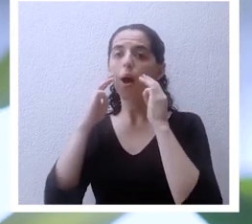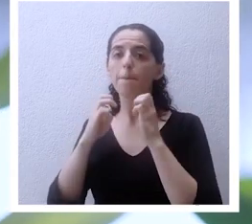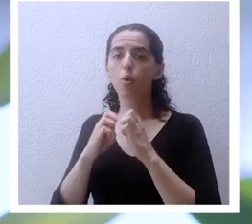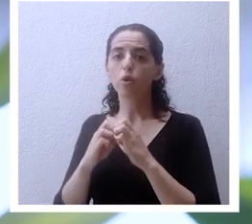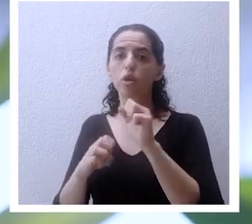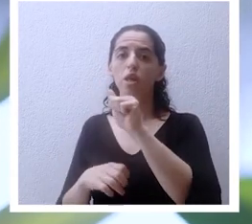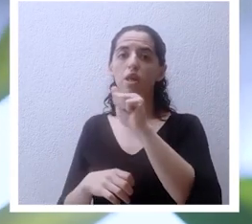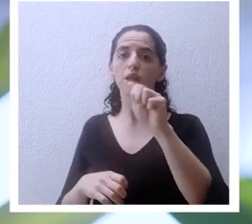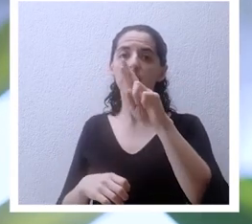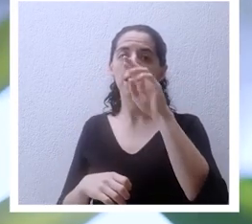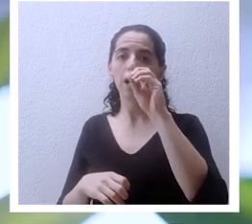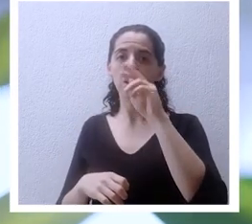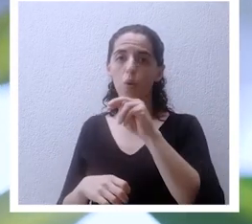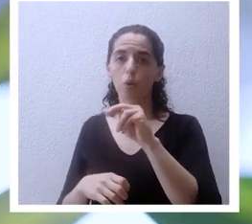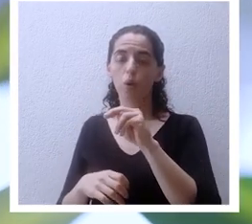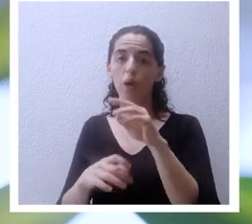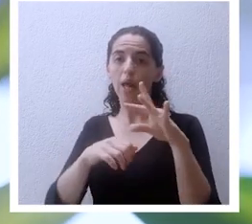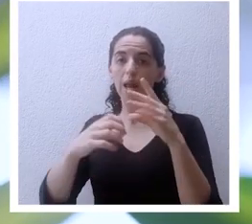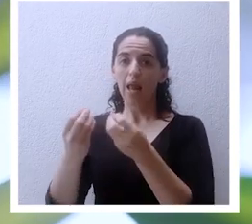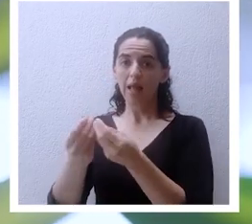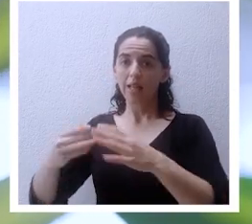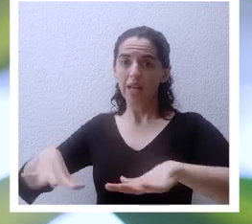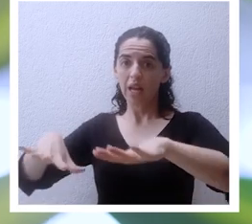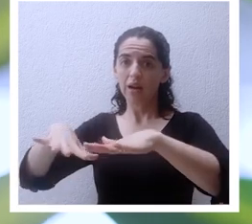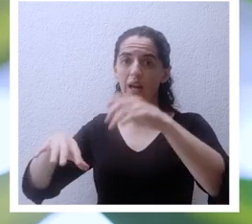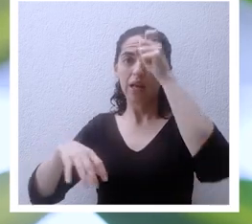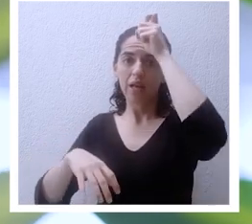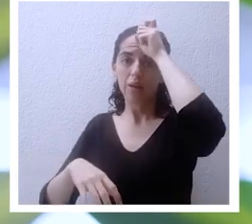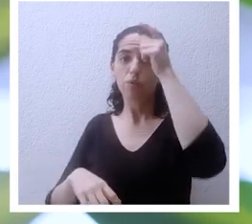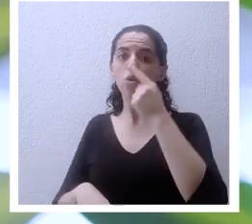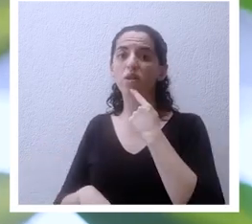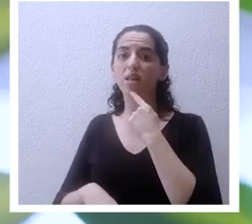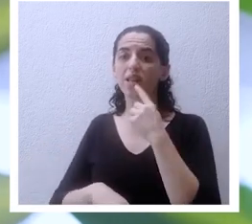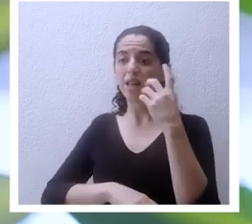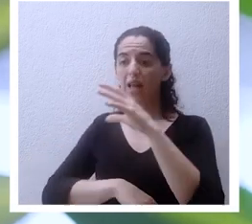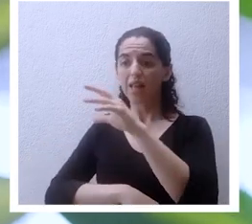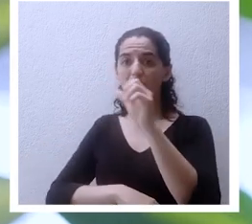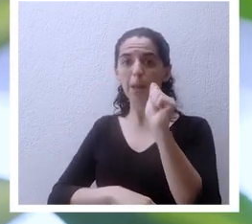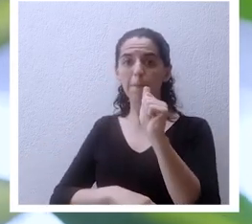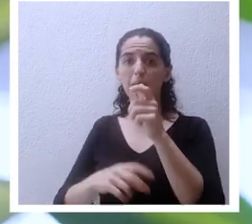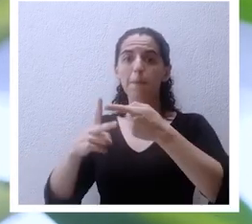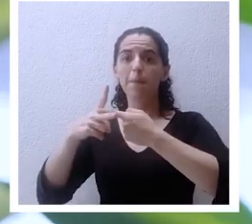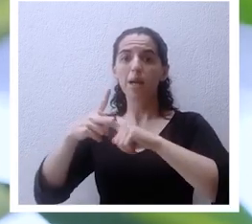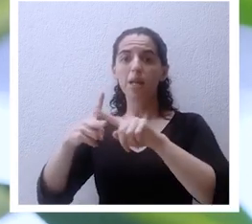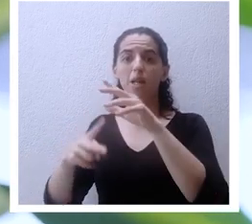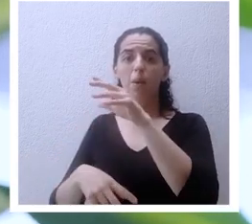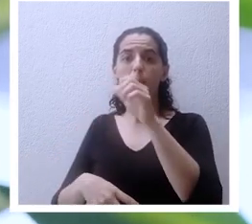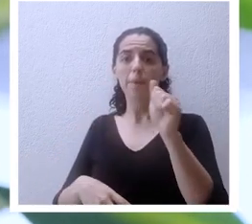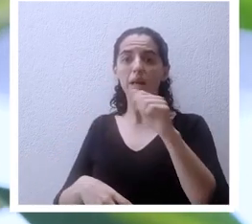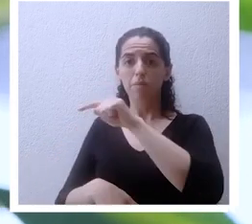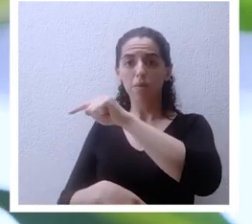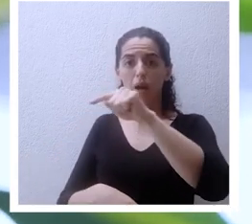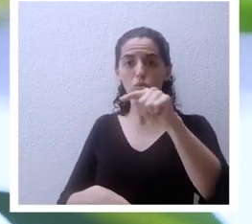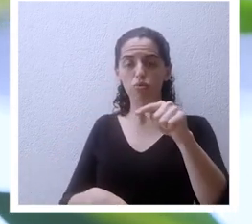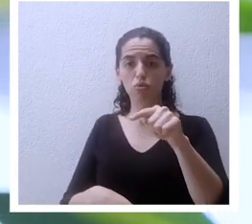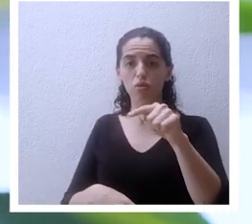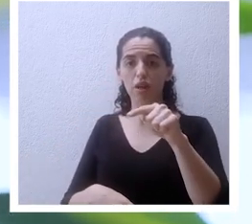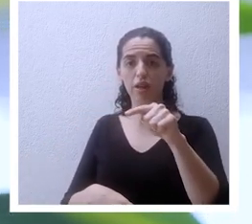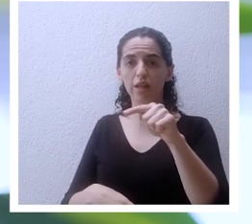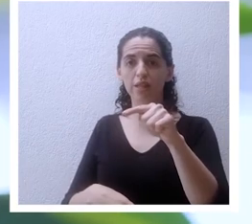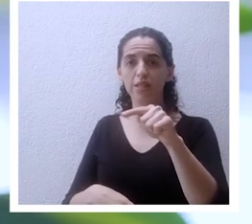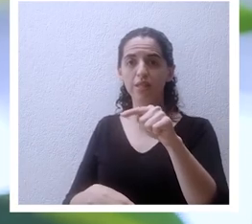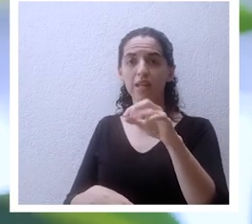en la tierra de Egipto diciendo ¿Este mes o será principio de los meses? Para vosotros será